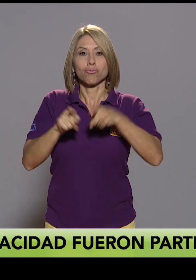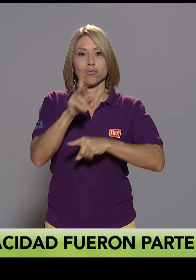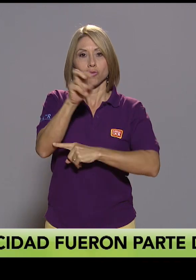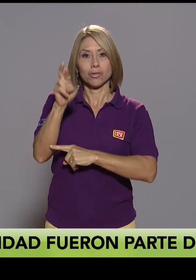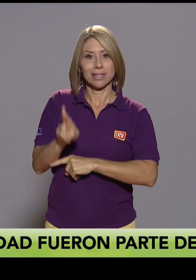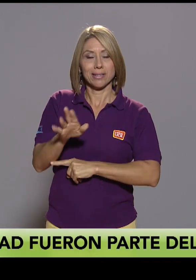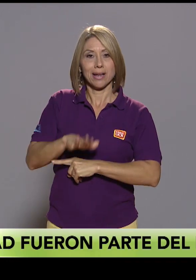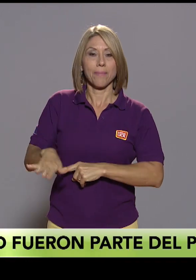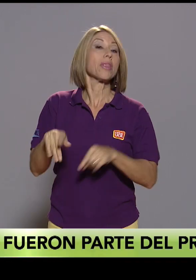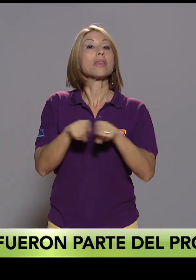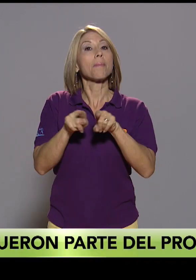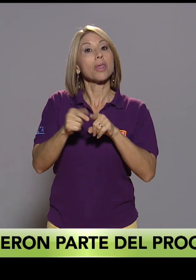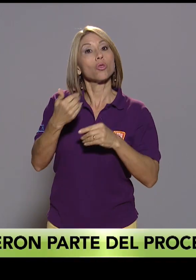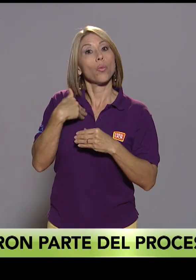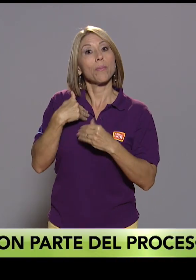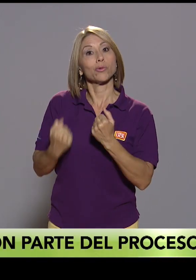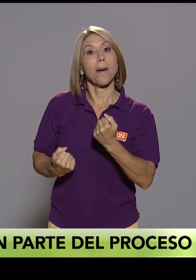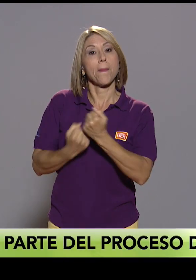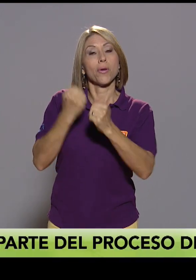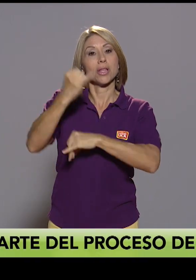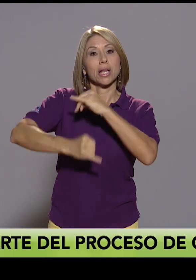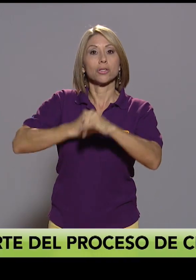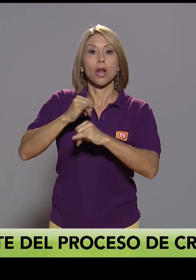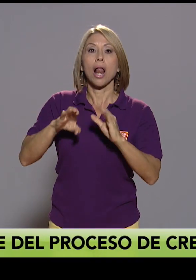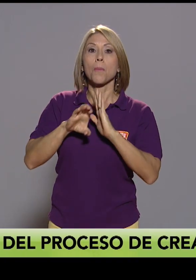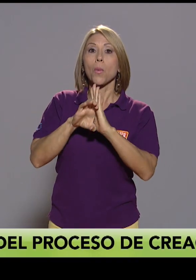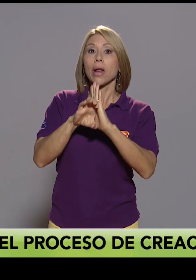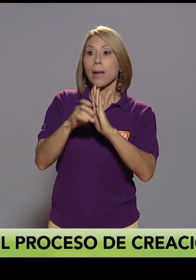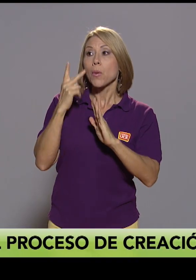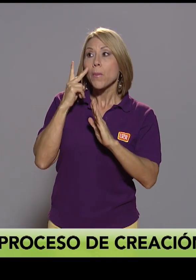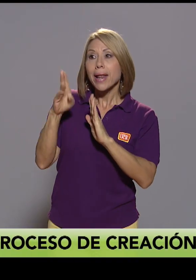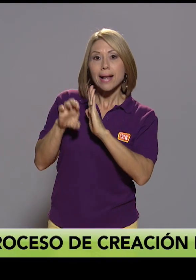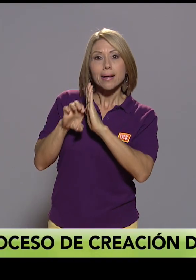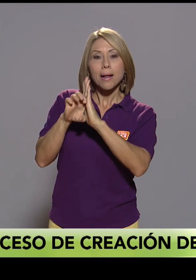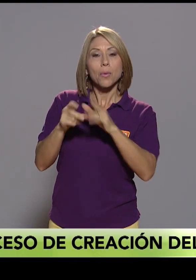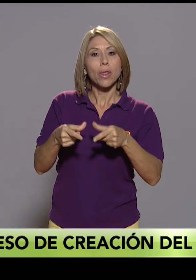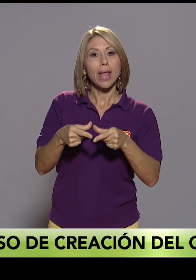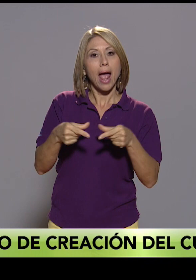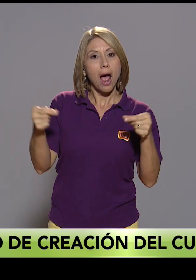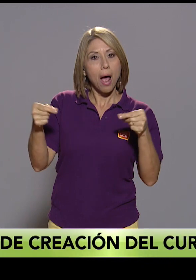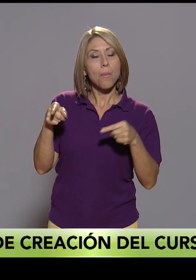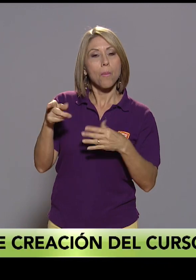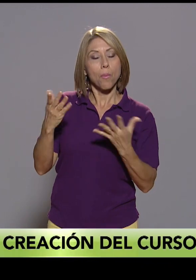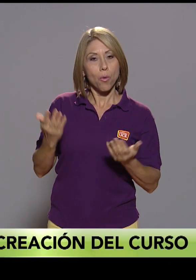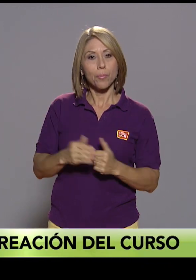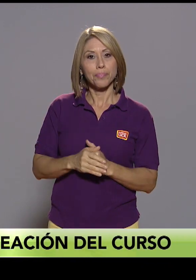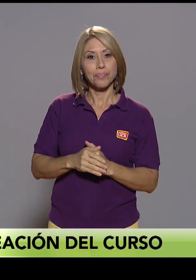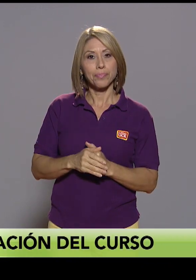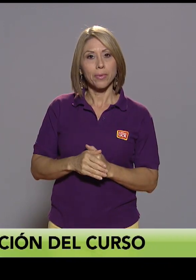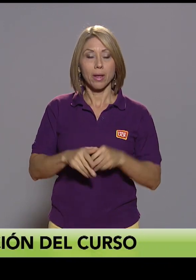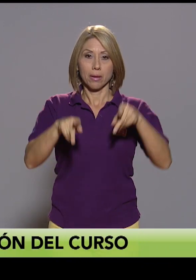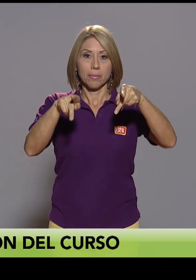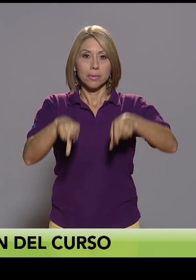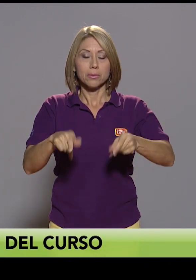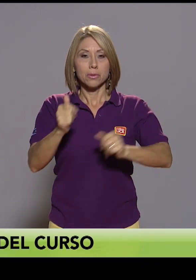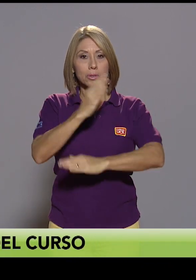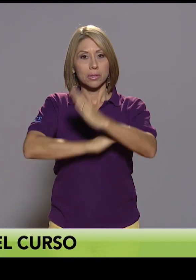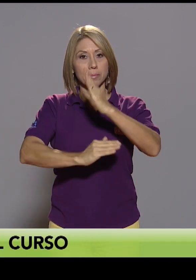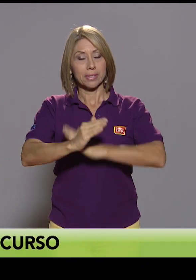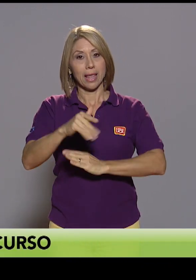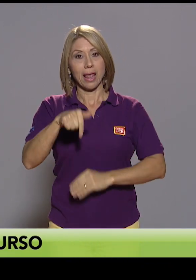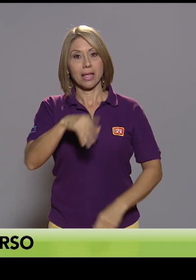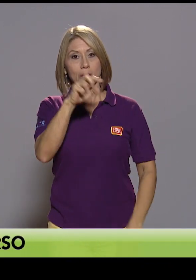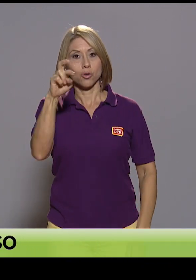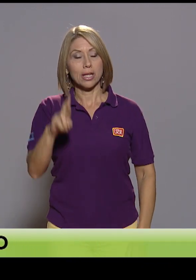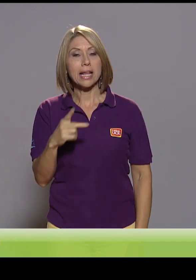también tuvimos referentes internacionales, como lo es Japón, y las personas con discapacidad en Costa Rica